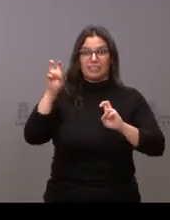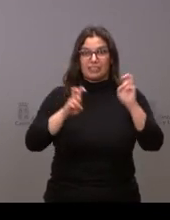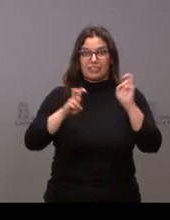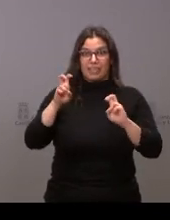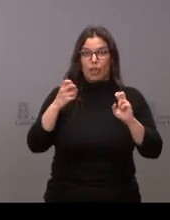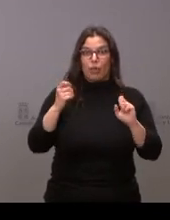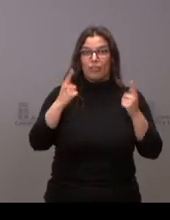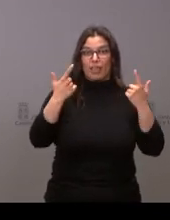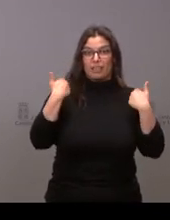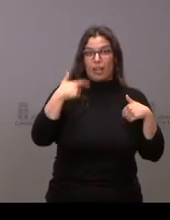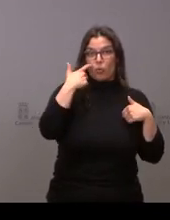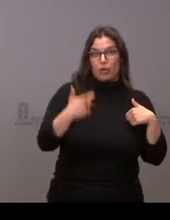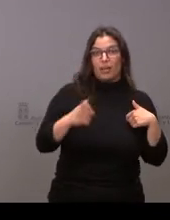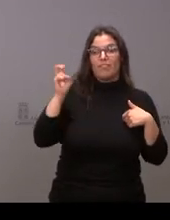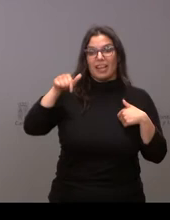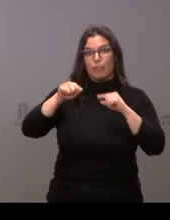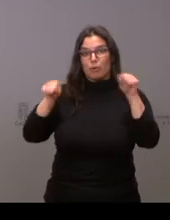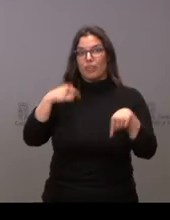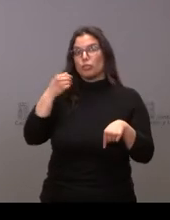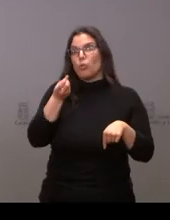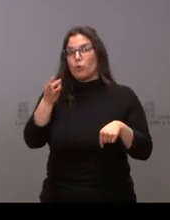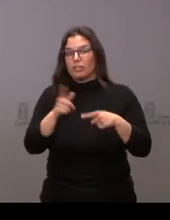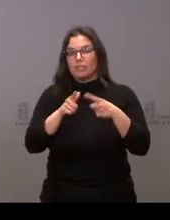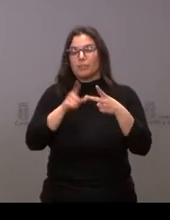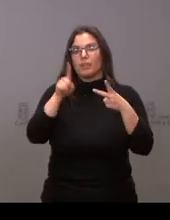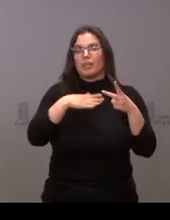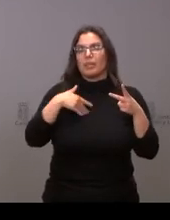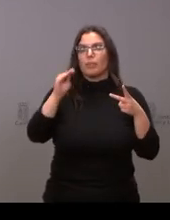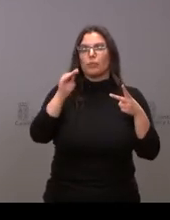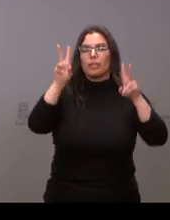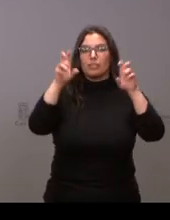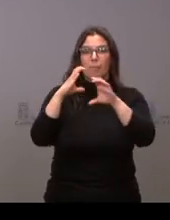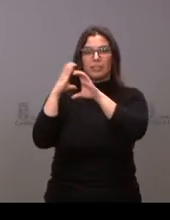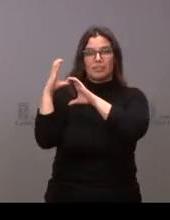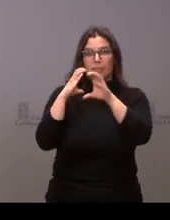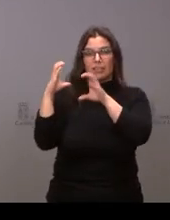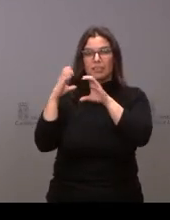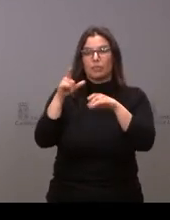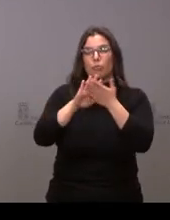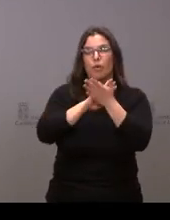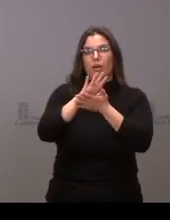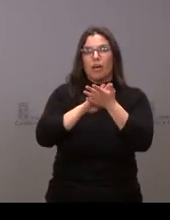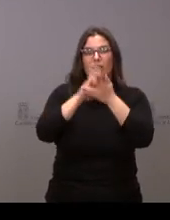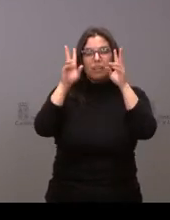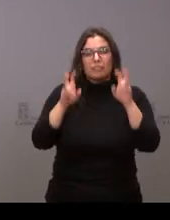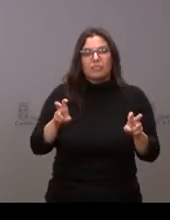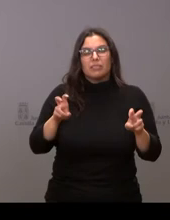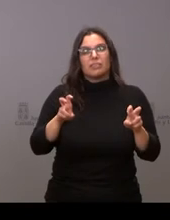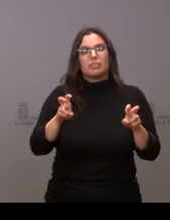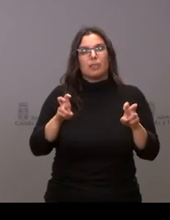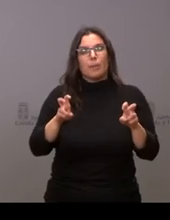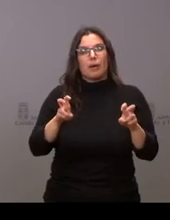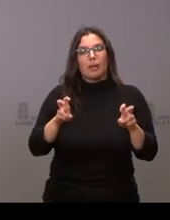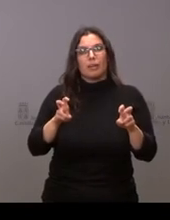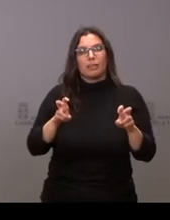han llegado a Soria y por otra parte también quería preguntarle acerca de la Semana Santa ha hablado sobre que no está